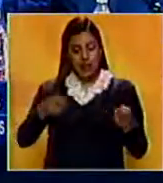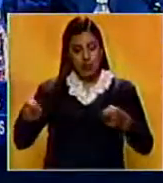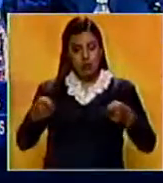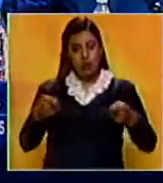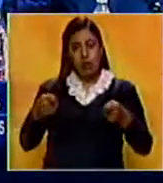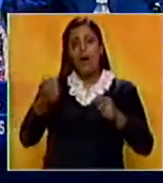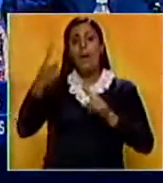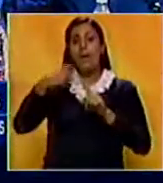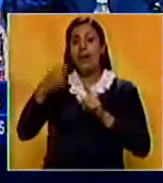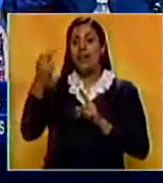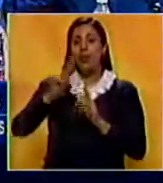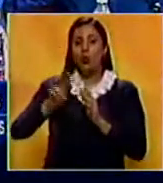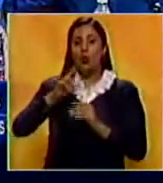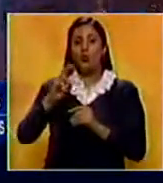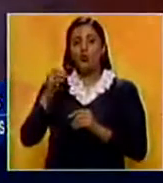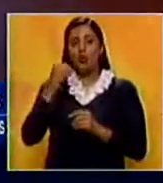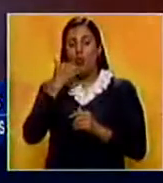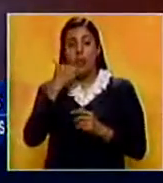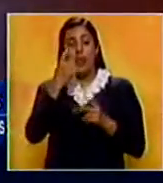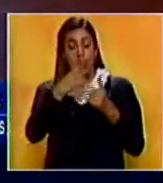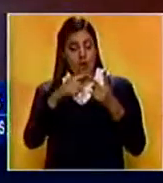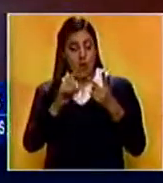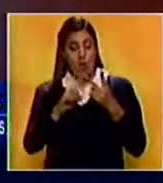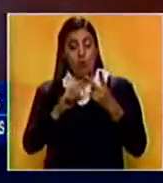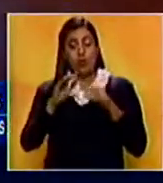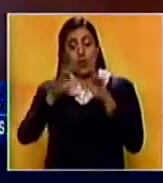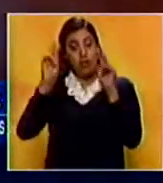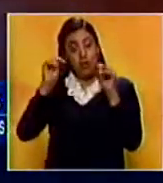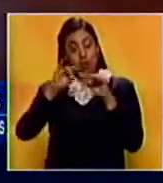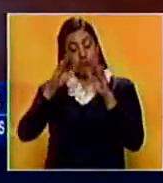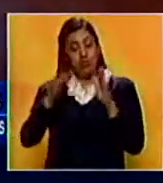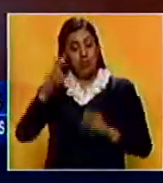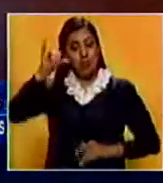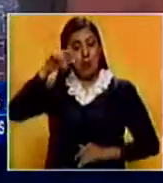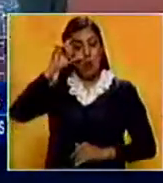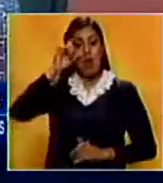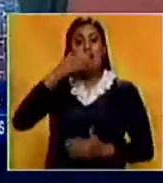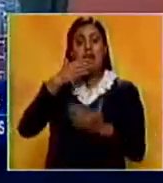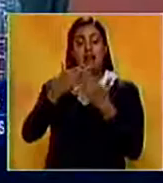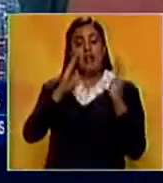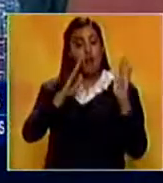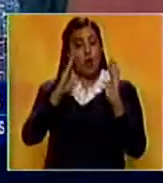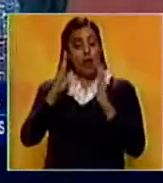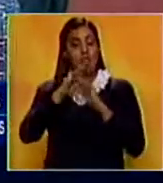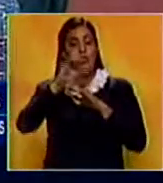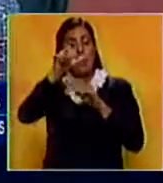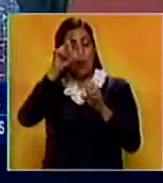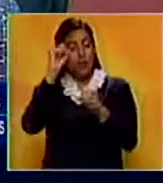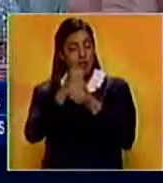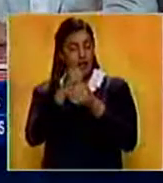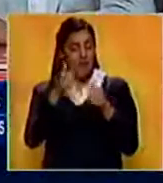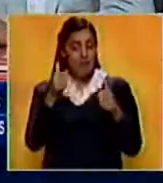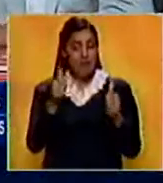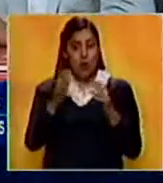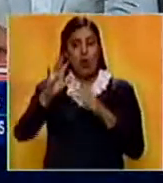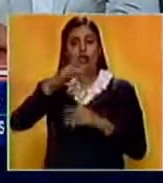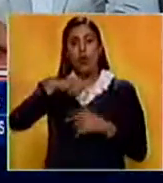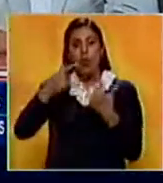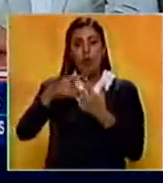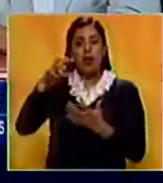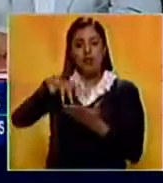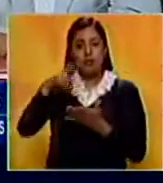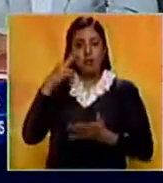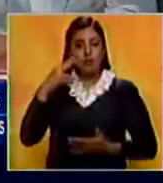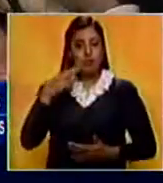auríferas sin utilización de mercurio. Esto según el Ministro Jorge Arreaza, gracias a la Organización de los Mineros y Mineras de El Callao.